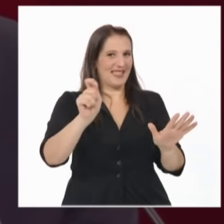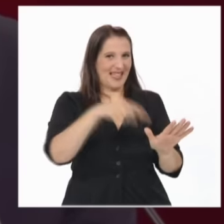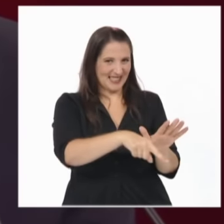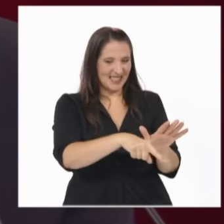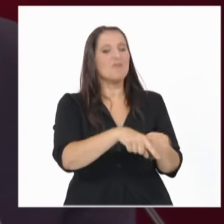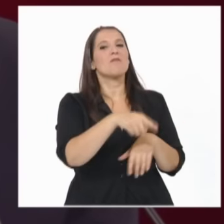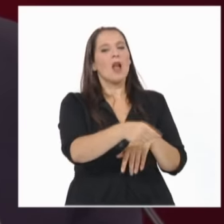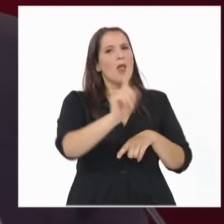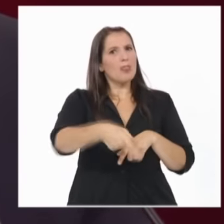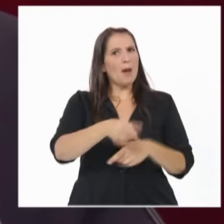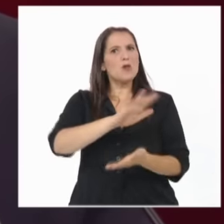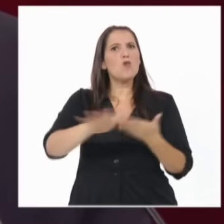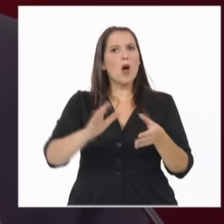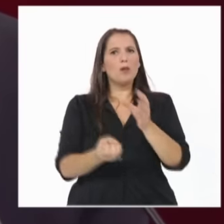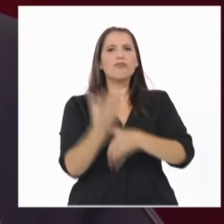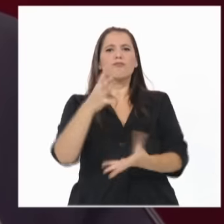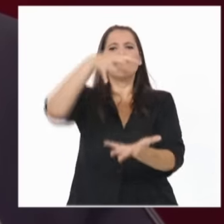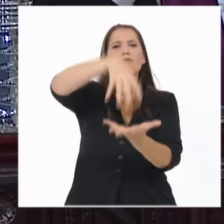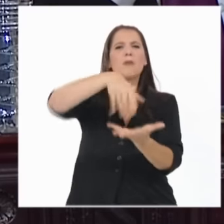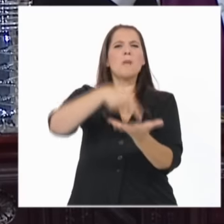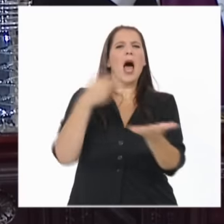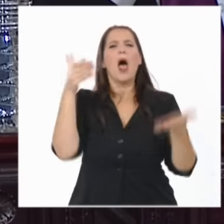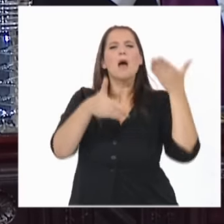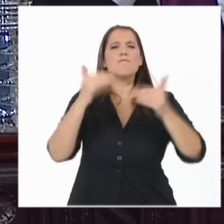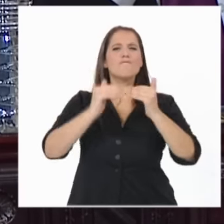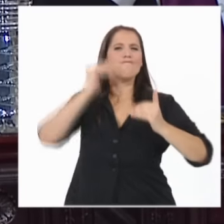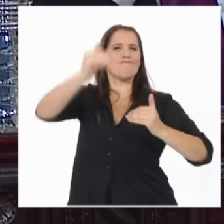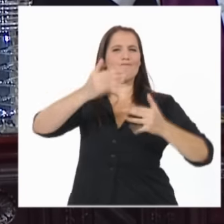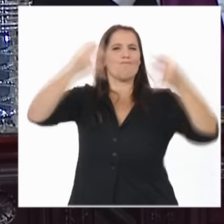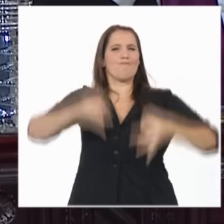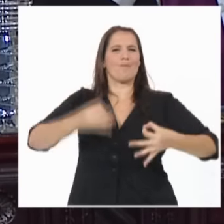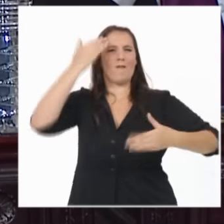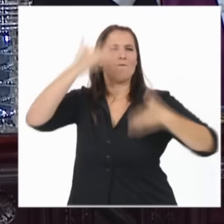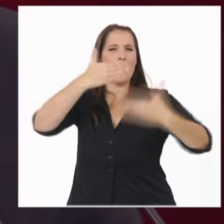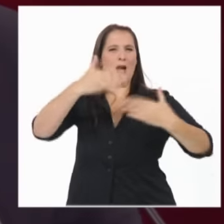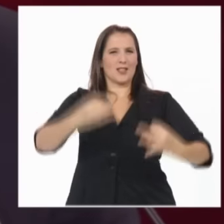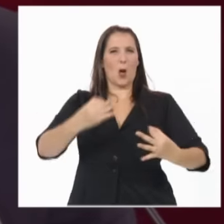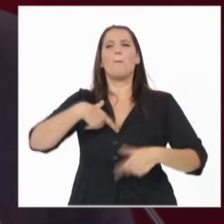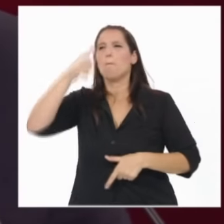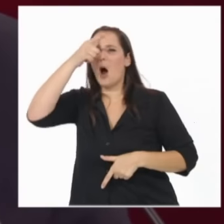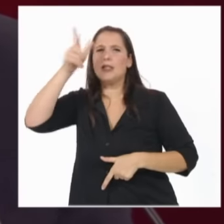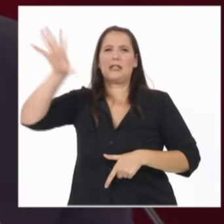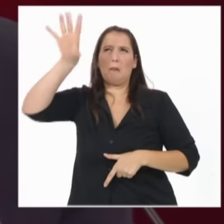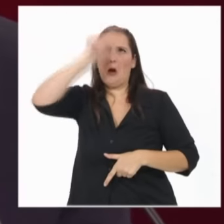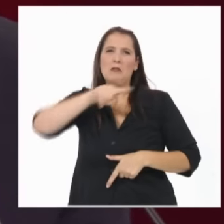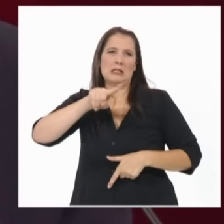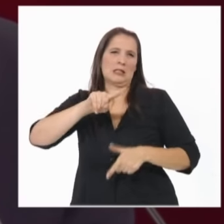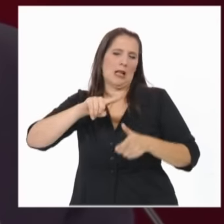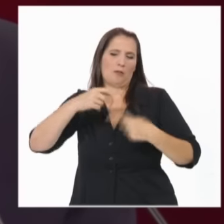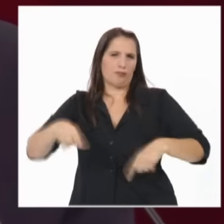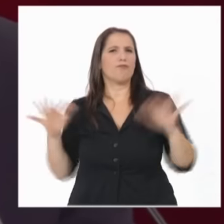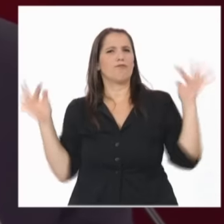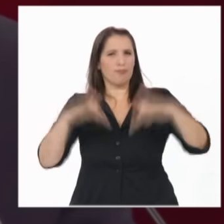de alto rendimiento para los niveles superiores, donde se capacitarán fuerzas federales y provinciales juntas.